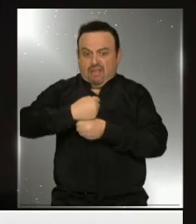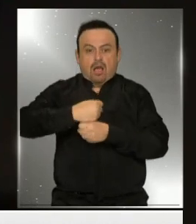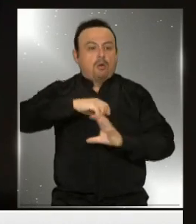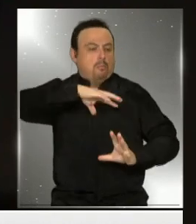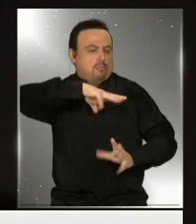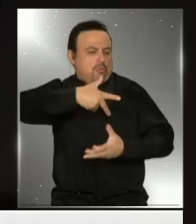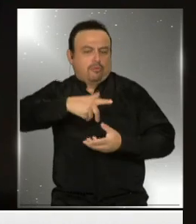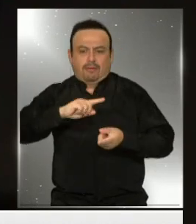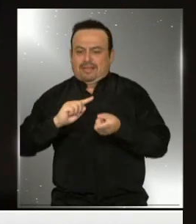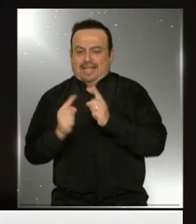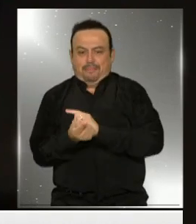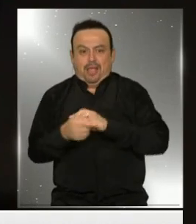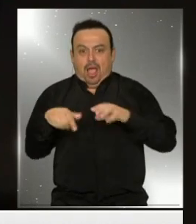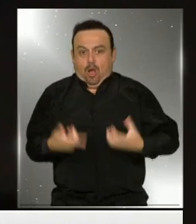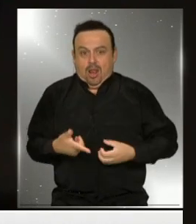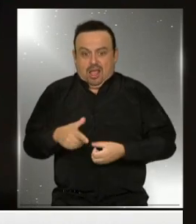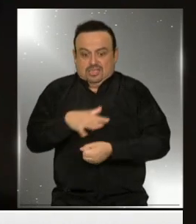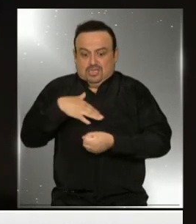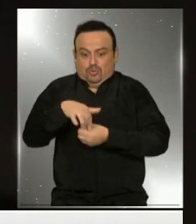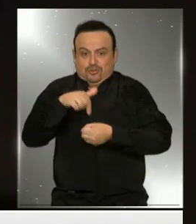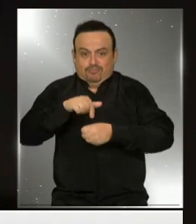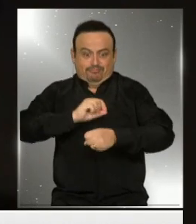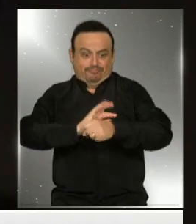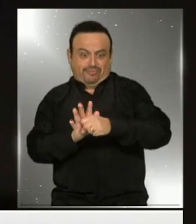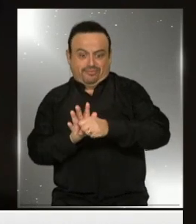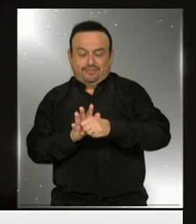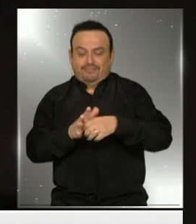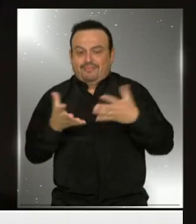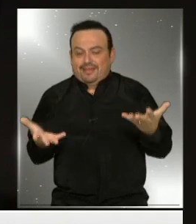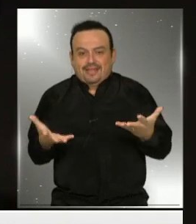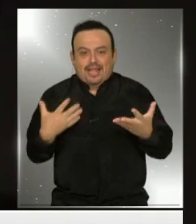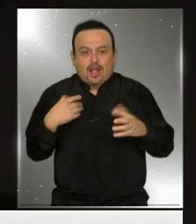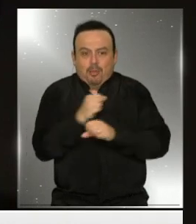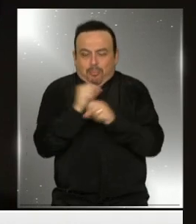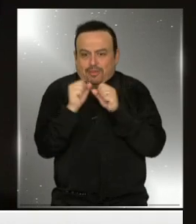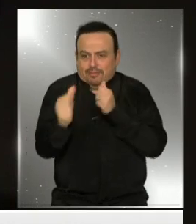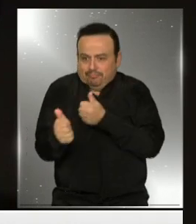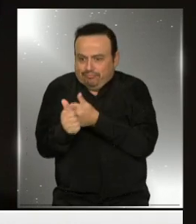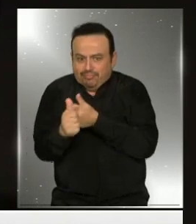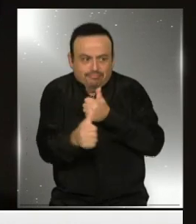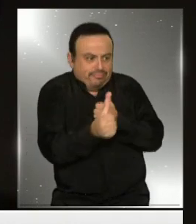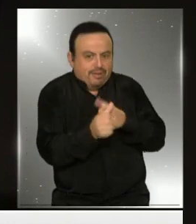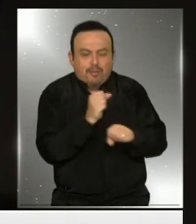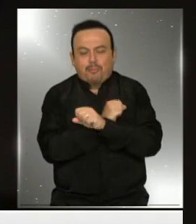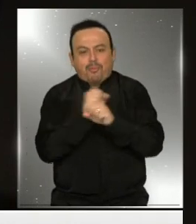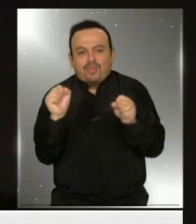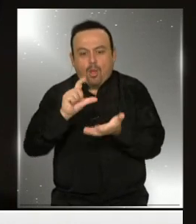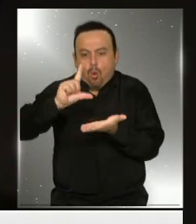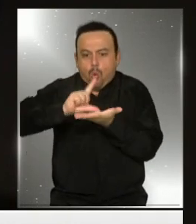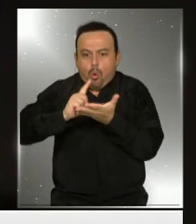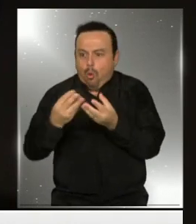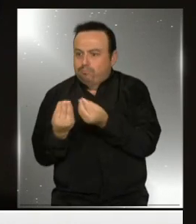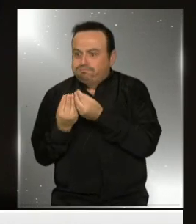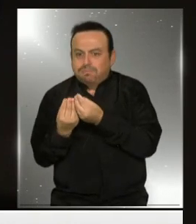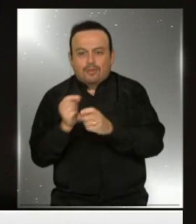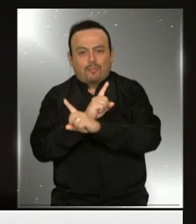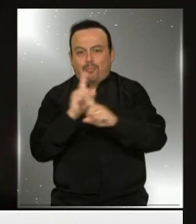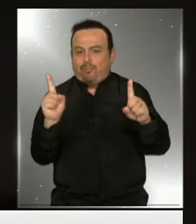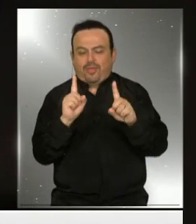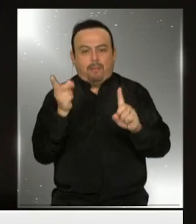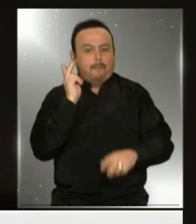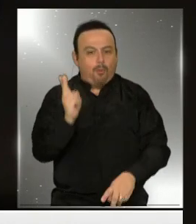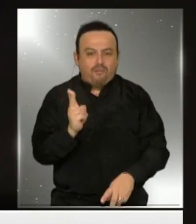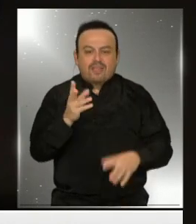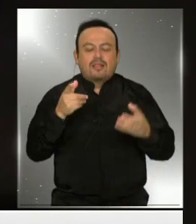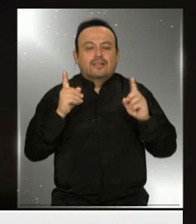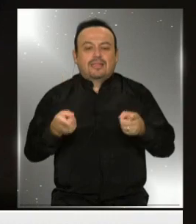mucho. Ni hablar con este virus, digamos, que ahora no nos permite juntarnos ni estar en el fondo en lugares conjuntos y que nos hace mucho